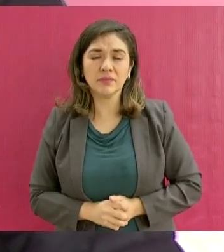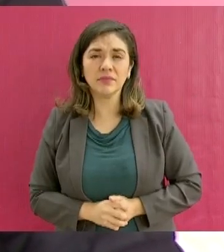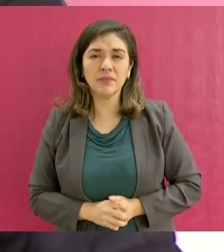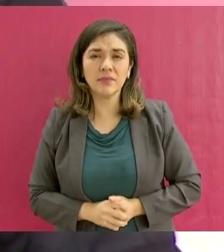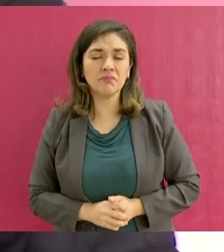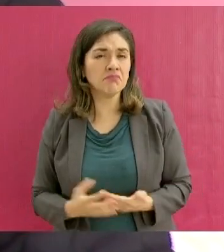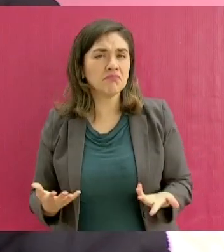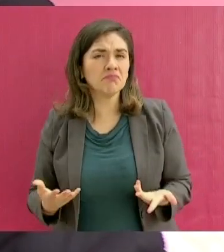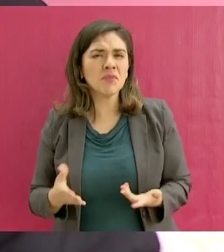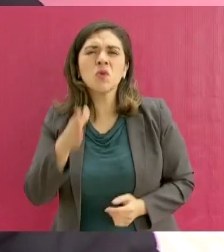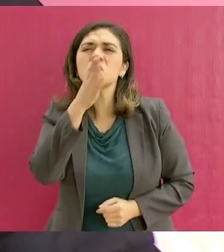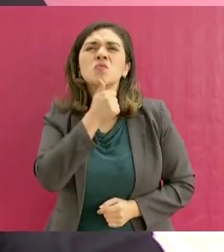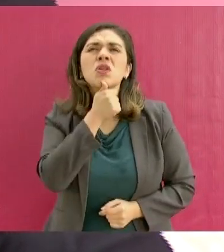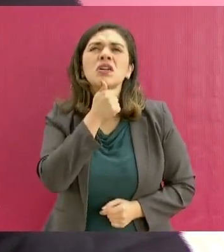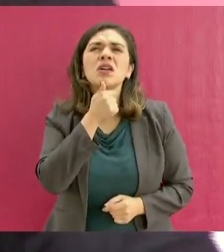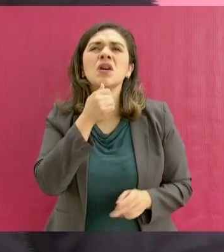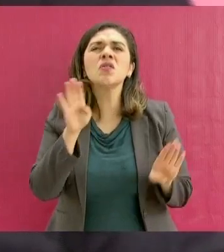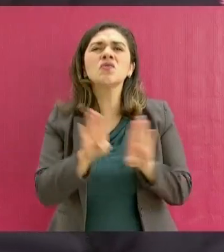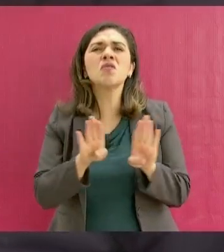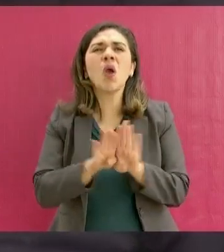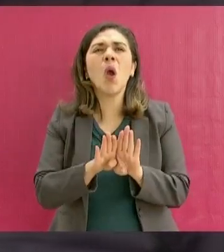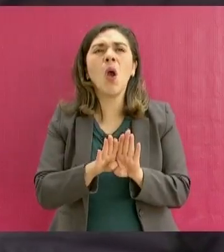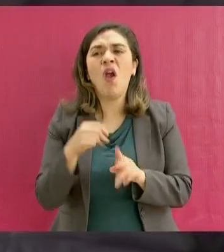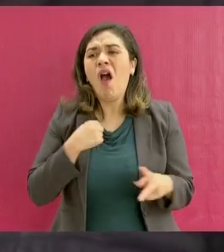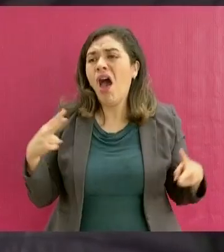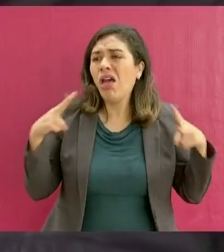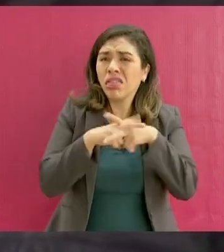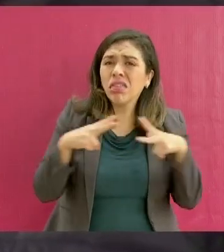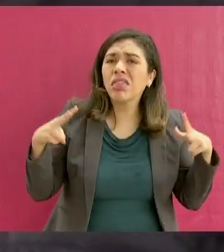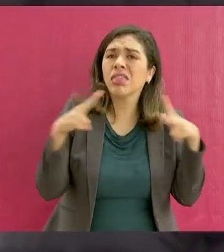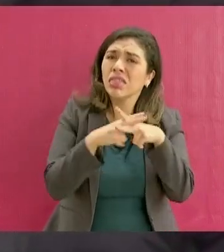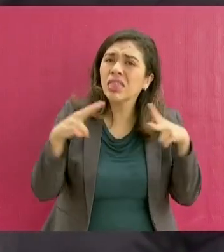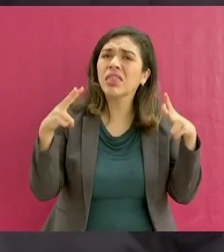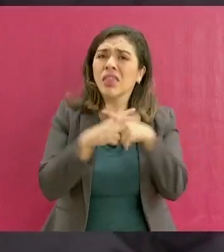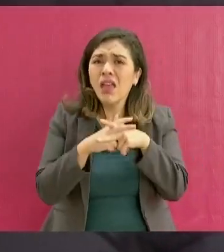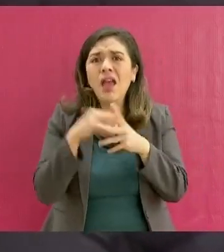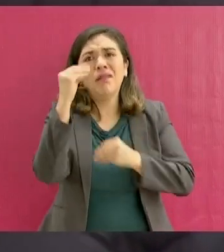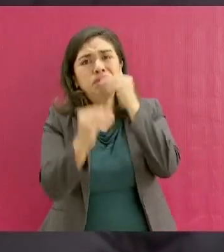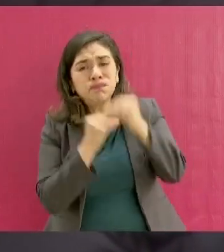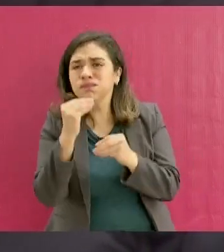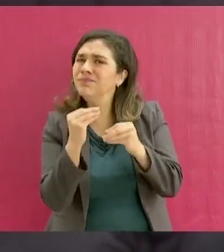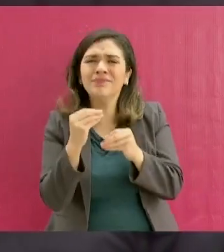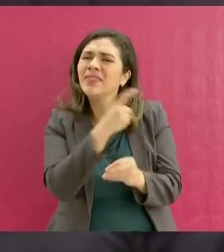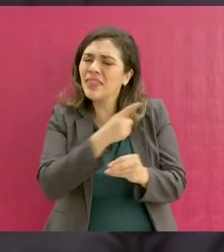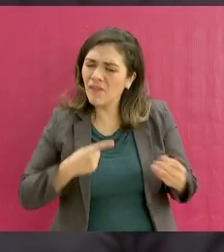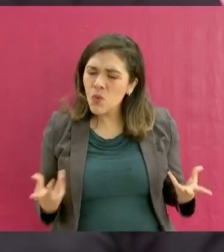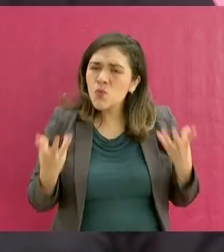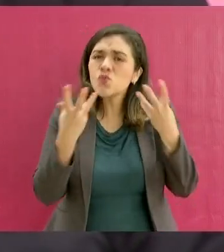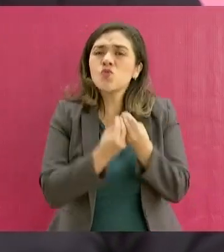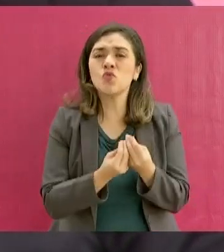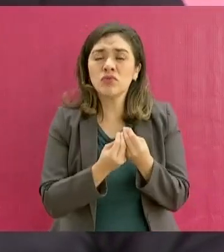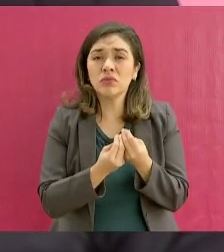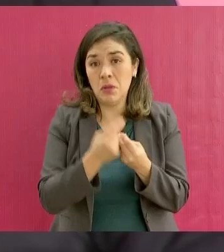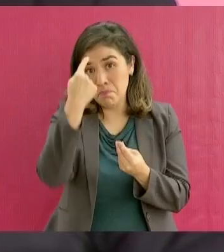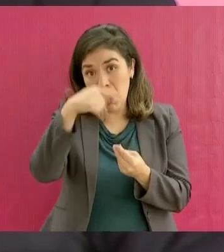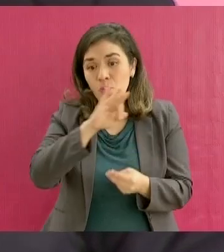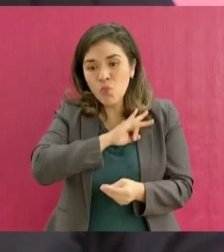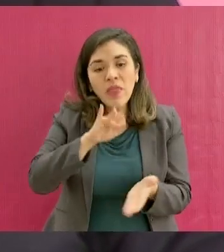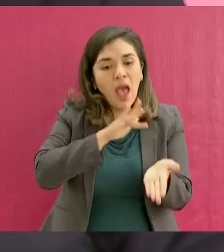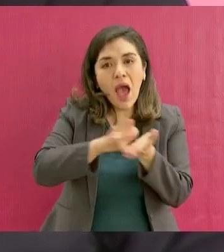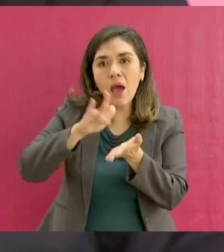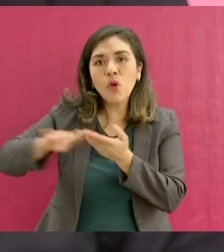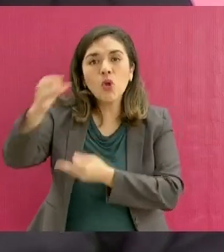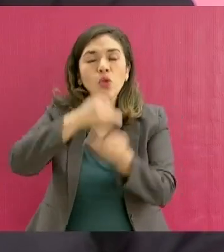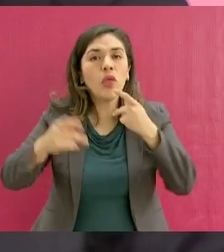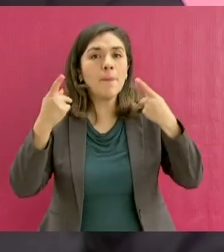no podemos estar peleándonos tenemos que unirnos para apoyar a nuestro